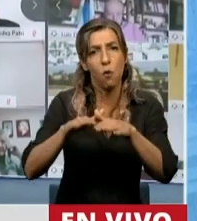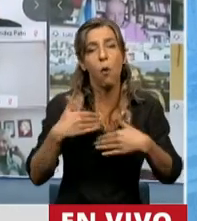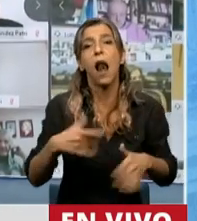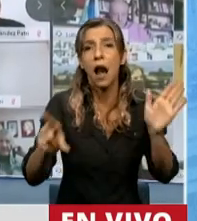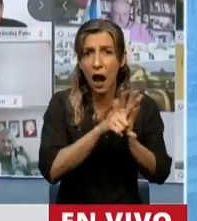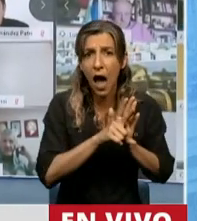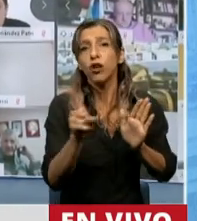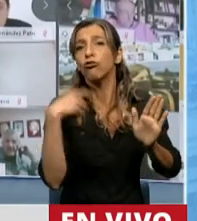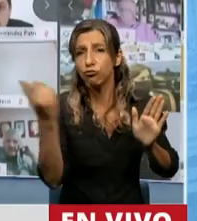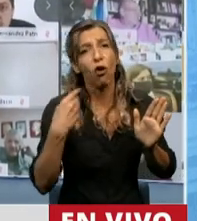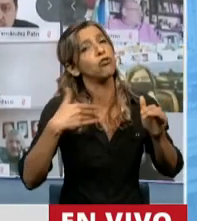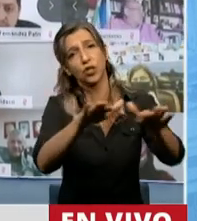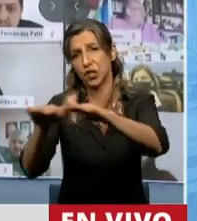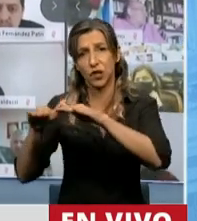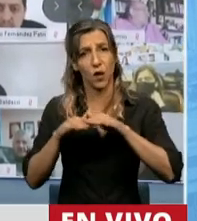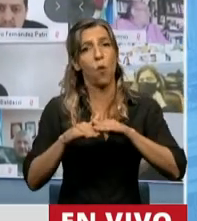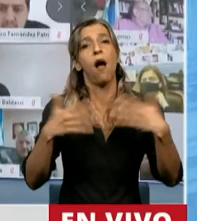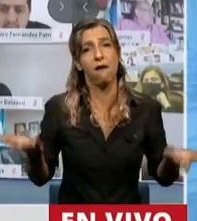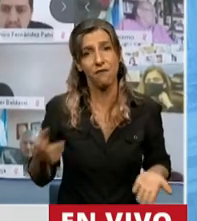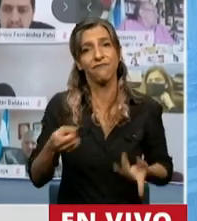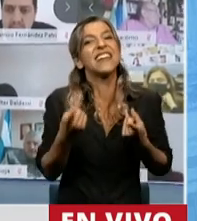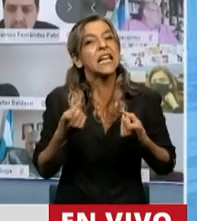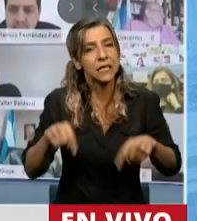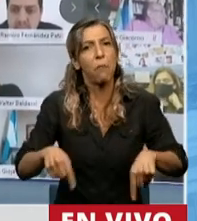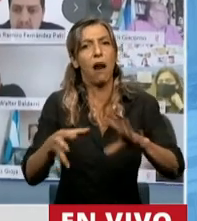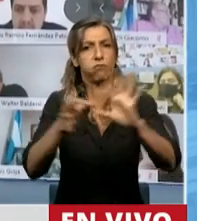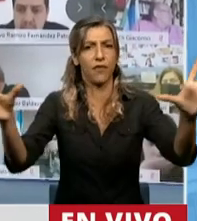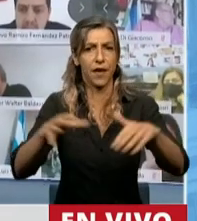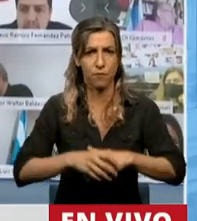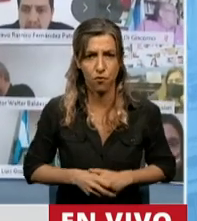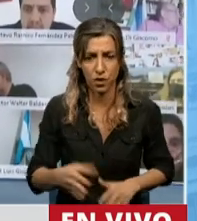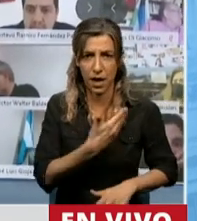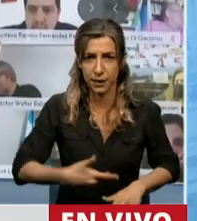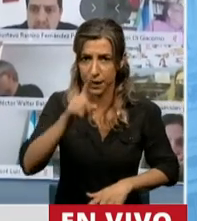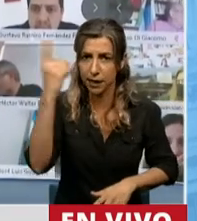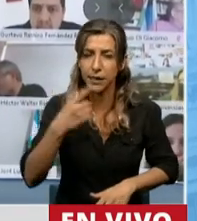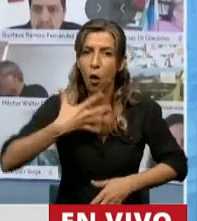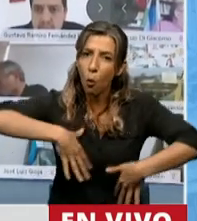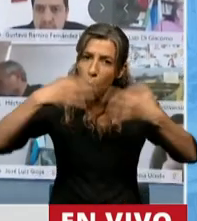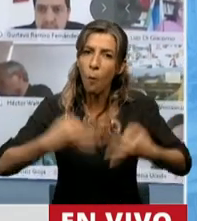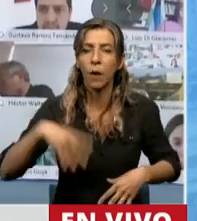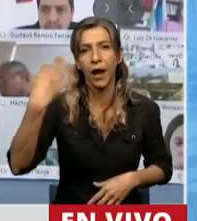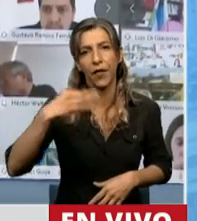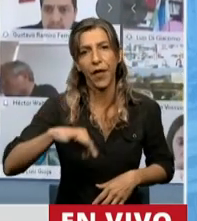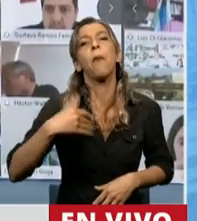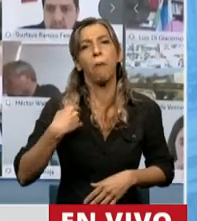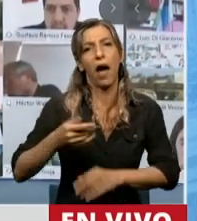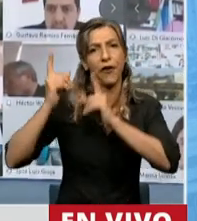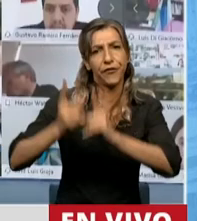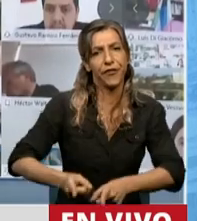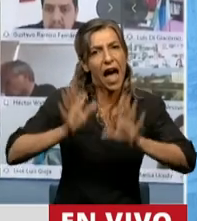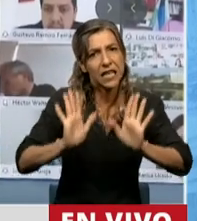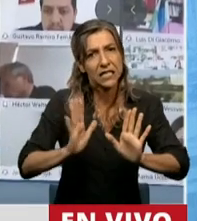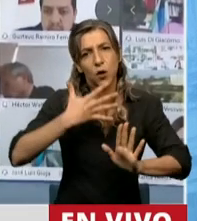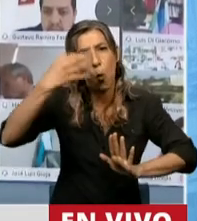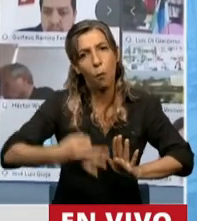Necesaria para que el Estado democrático y el Estado de Derecho esté plenamente vigente y vivo en